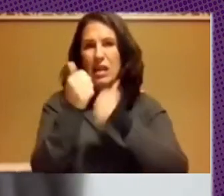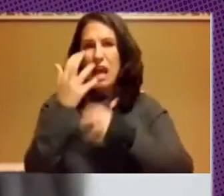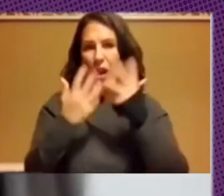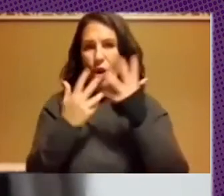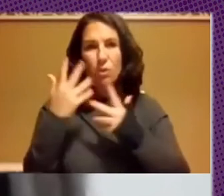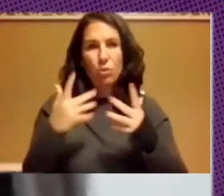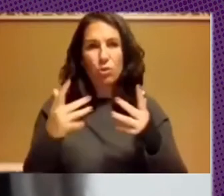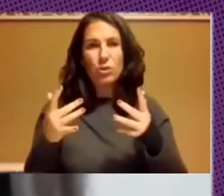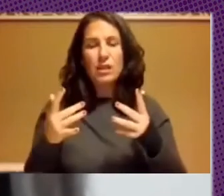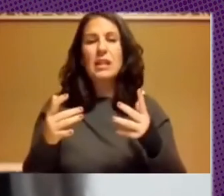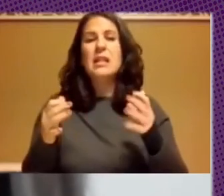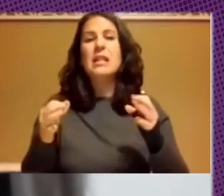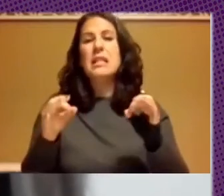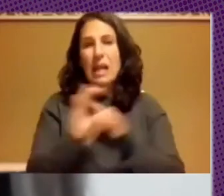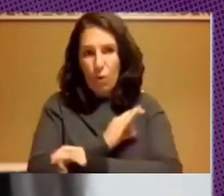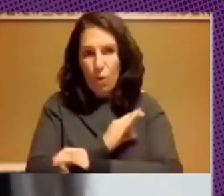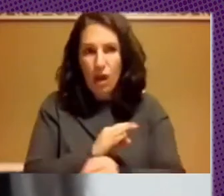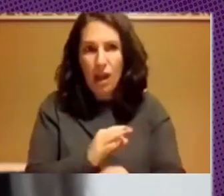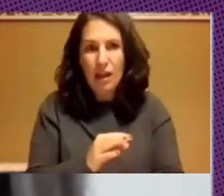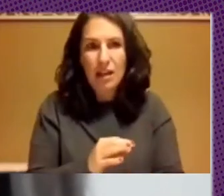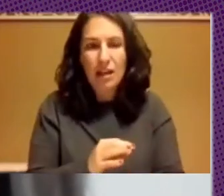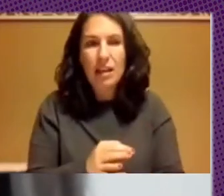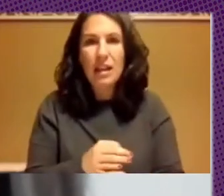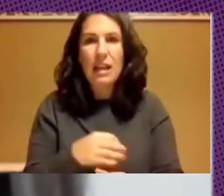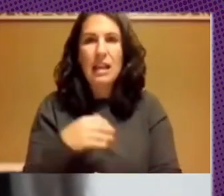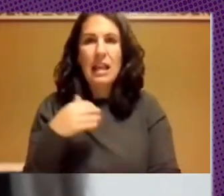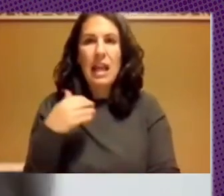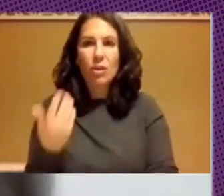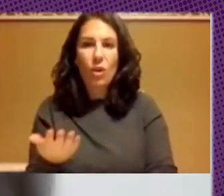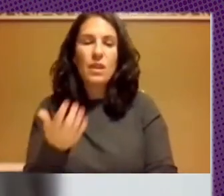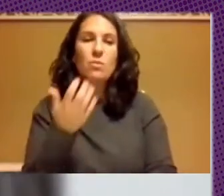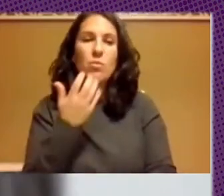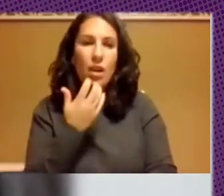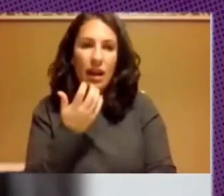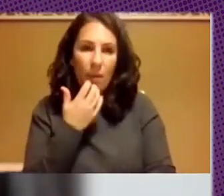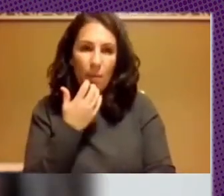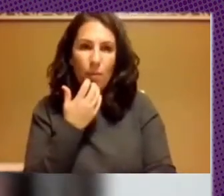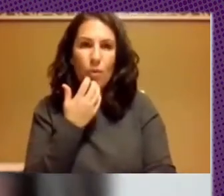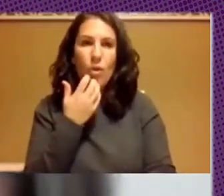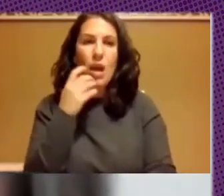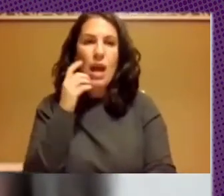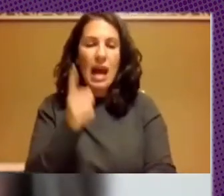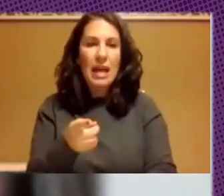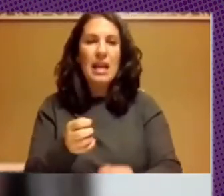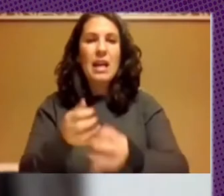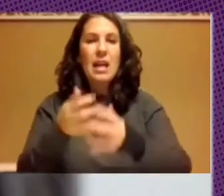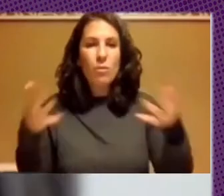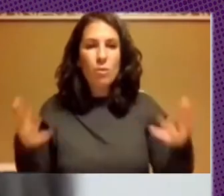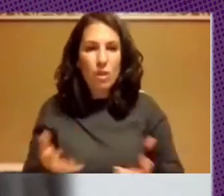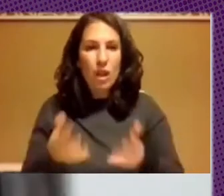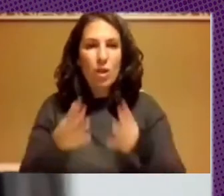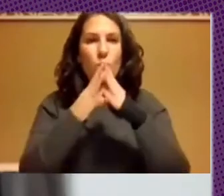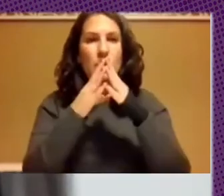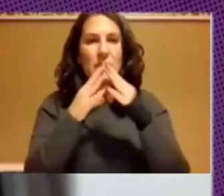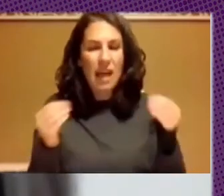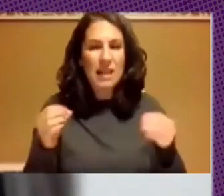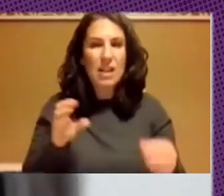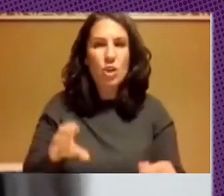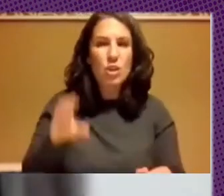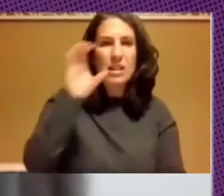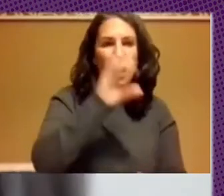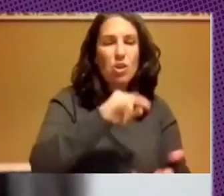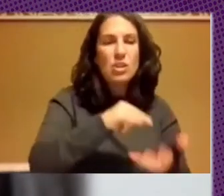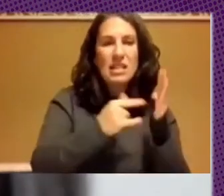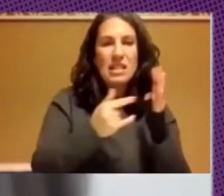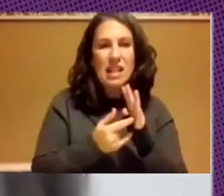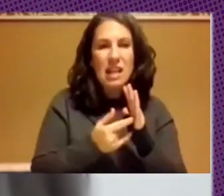equivocan y entonces por ejemplo sucede que hay estudiantes que quedan expulsados de las universidades o expulsados del sistema